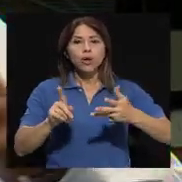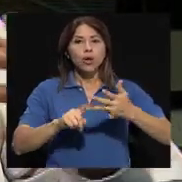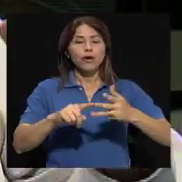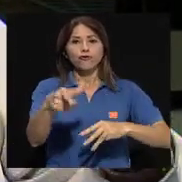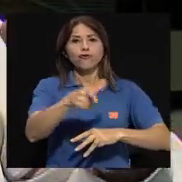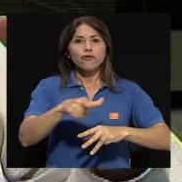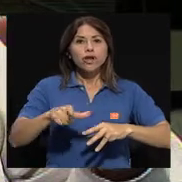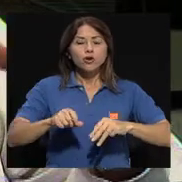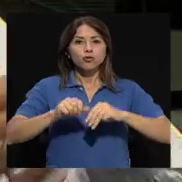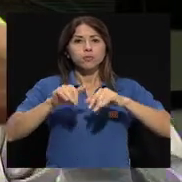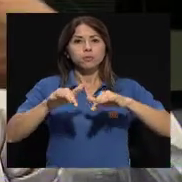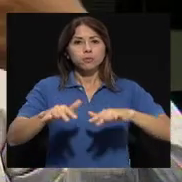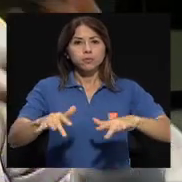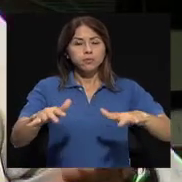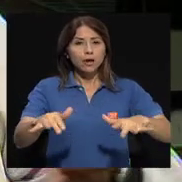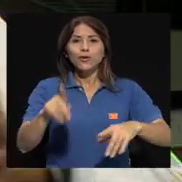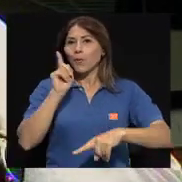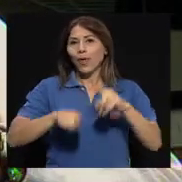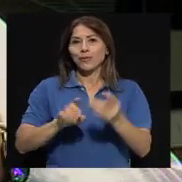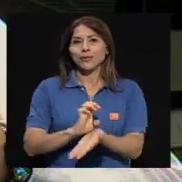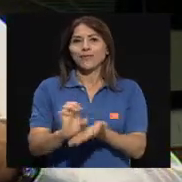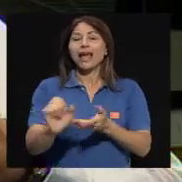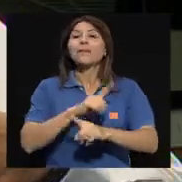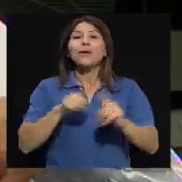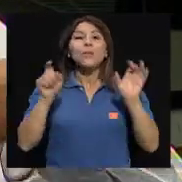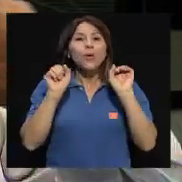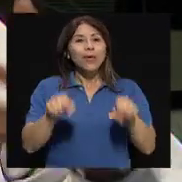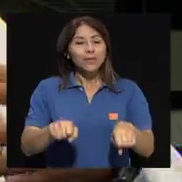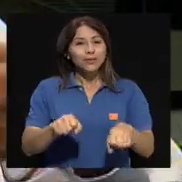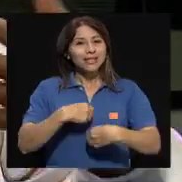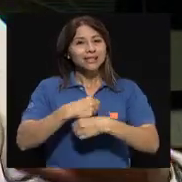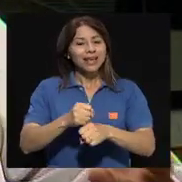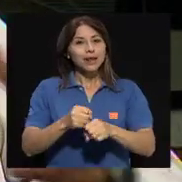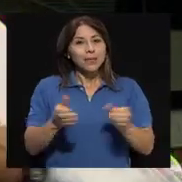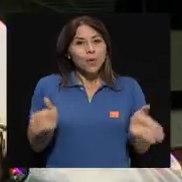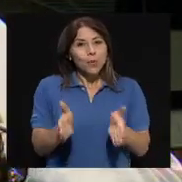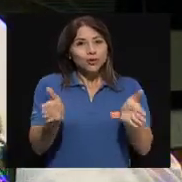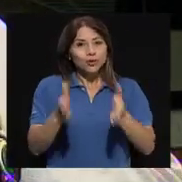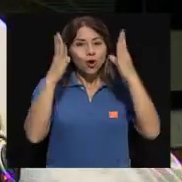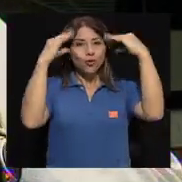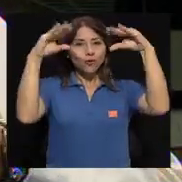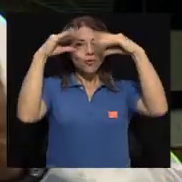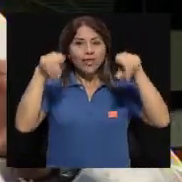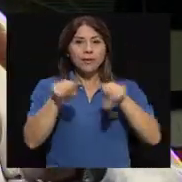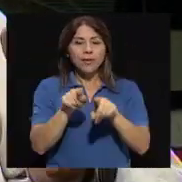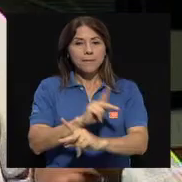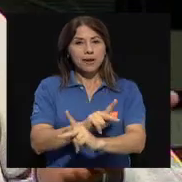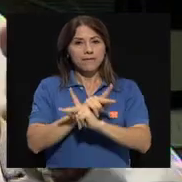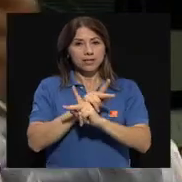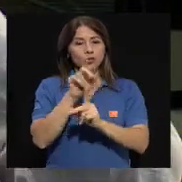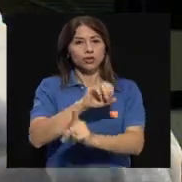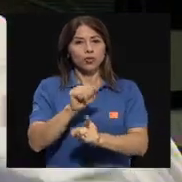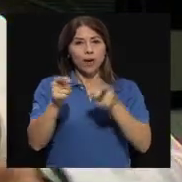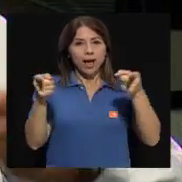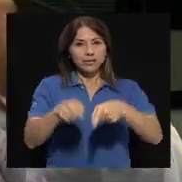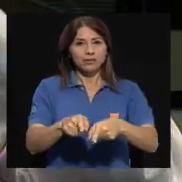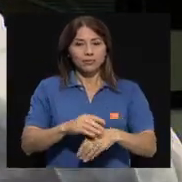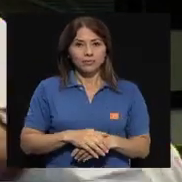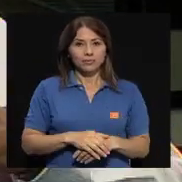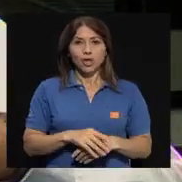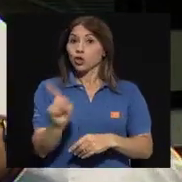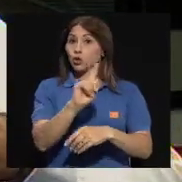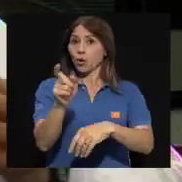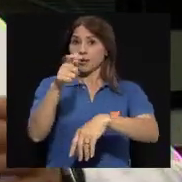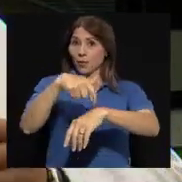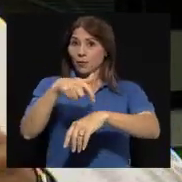podemos mitigar, podemos dar promoción y prevención, ya no en el círculo del